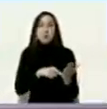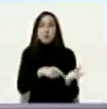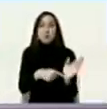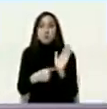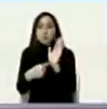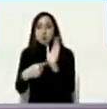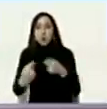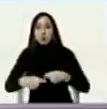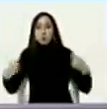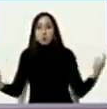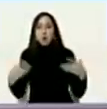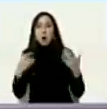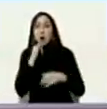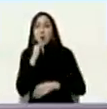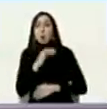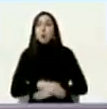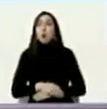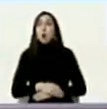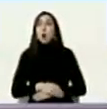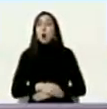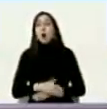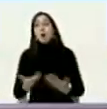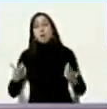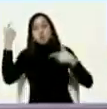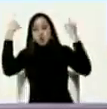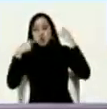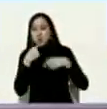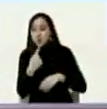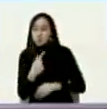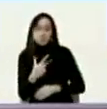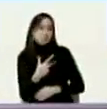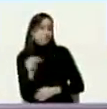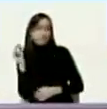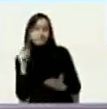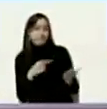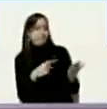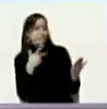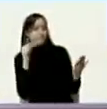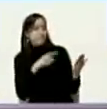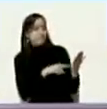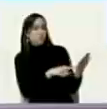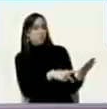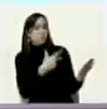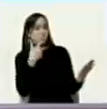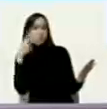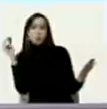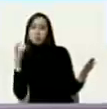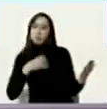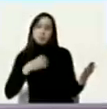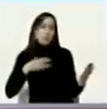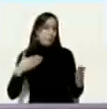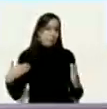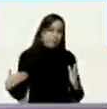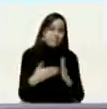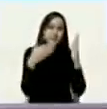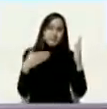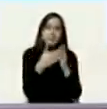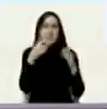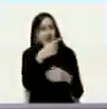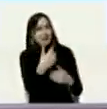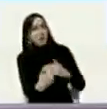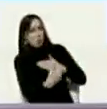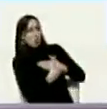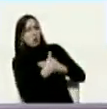y el comandante Chávez habló desde su corazón dijo así no así no no se puede combatir el terrorismo con más